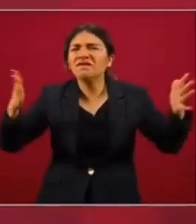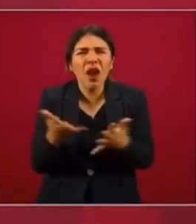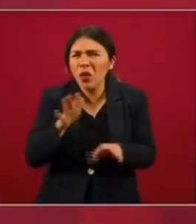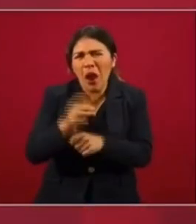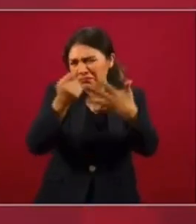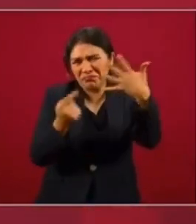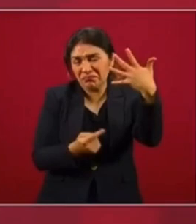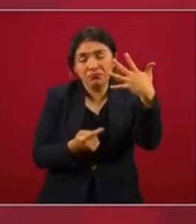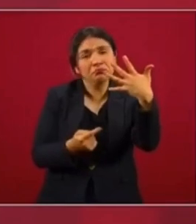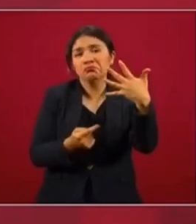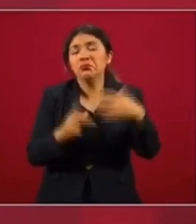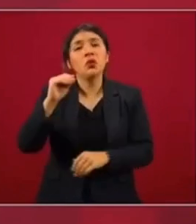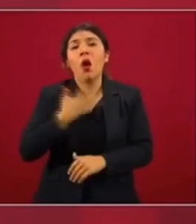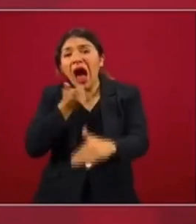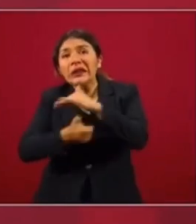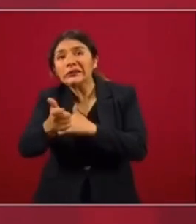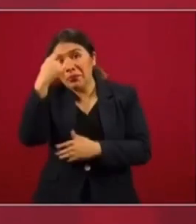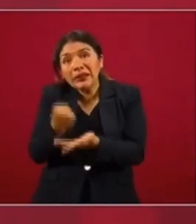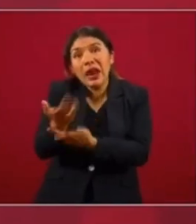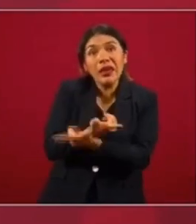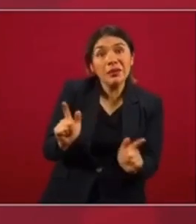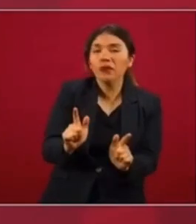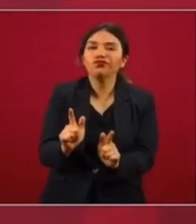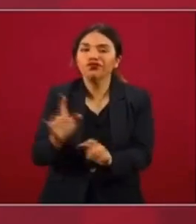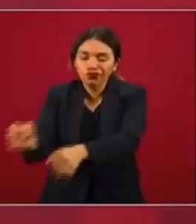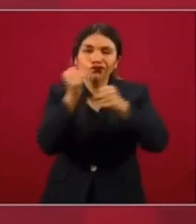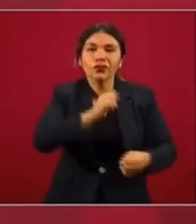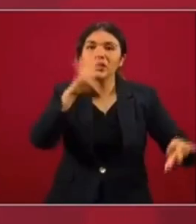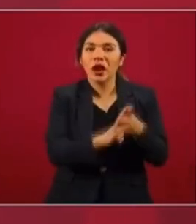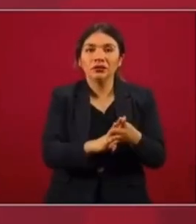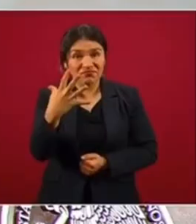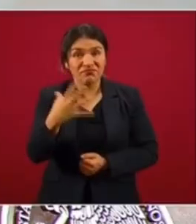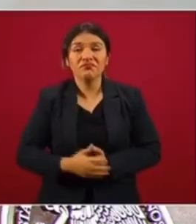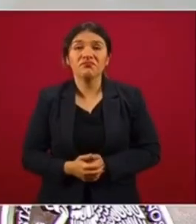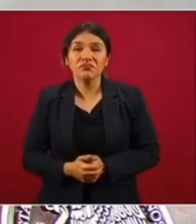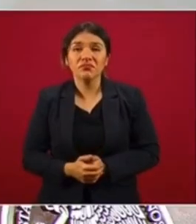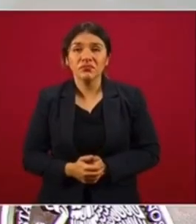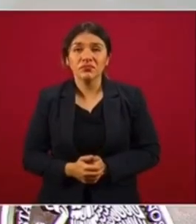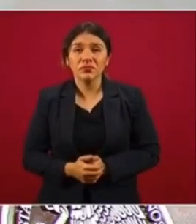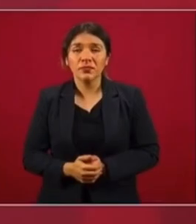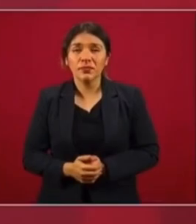fraude, no tiene derecho a fianza. Va a ir a la cárcel sin derecho a fianza.